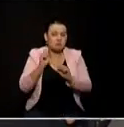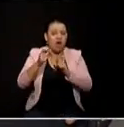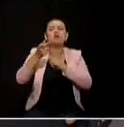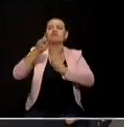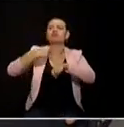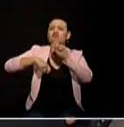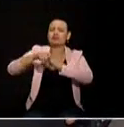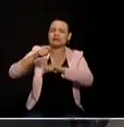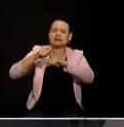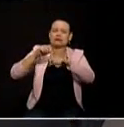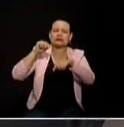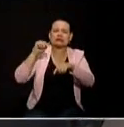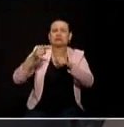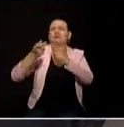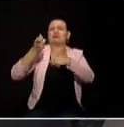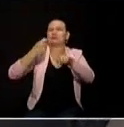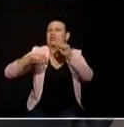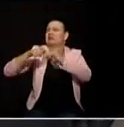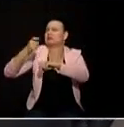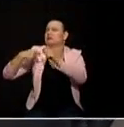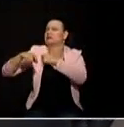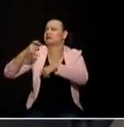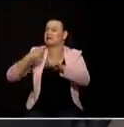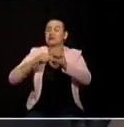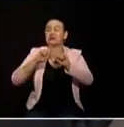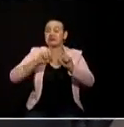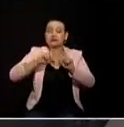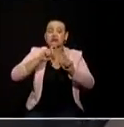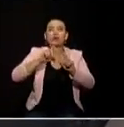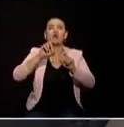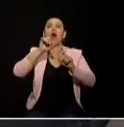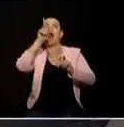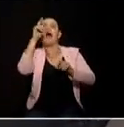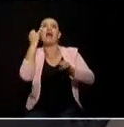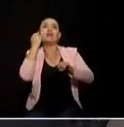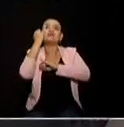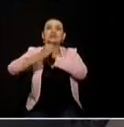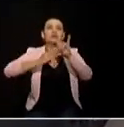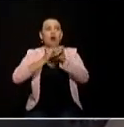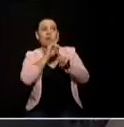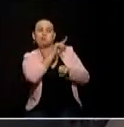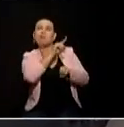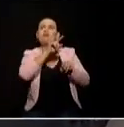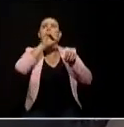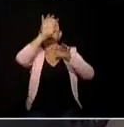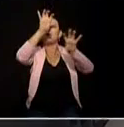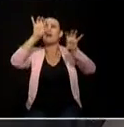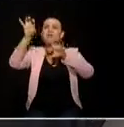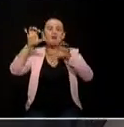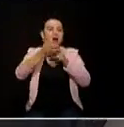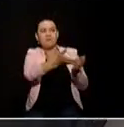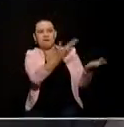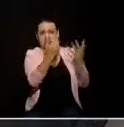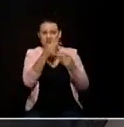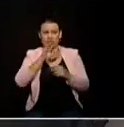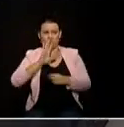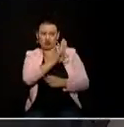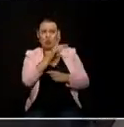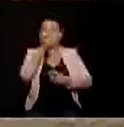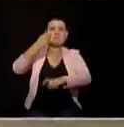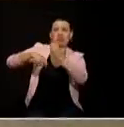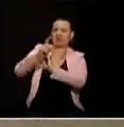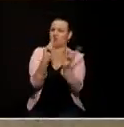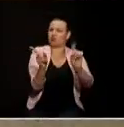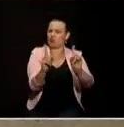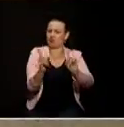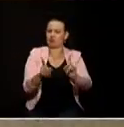disparados nosotros necesitamos internacionalizar y modernizar la fábrica de licores jamás privatizar la candidato